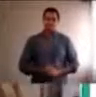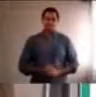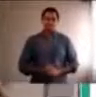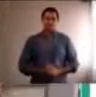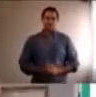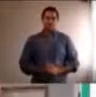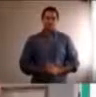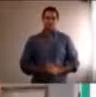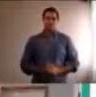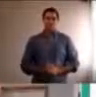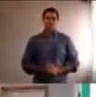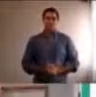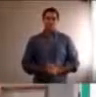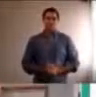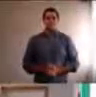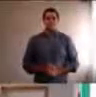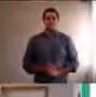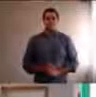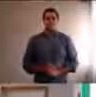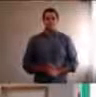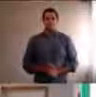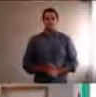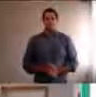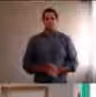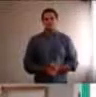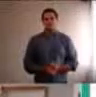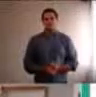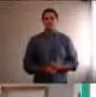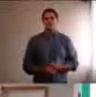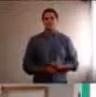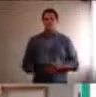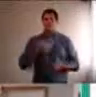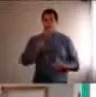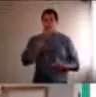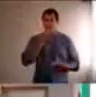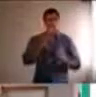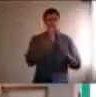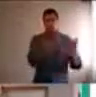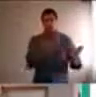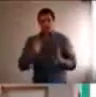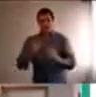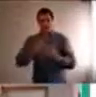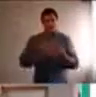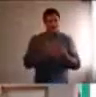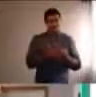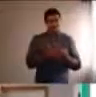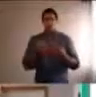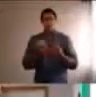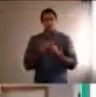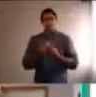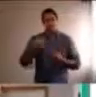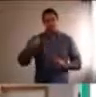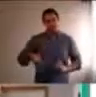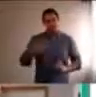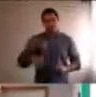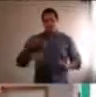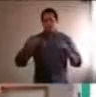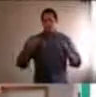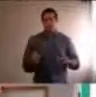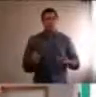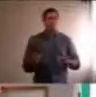claro, también, en este organizador, que importante, poder, esto de la distribución, de tareas, también,